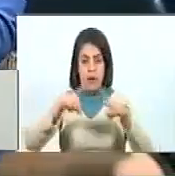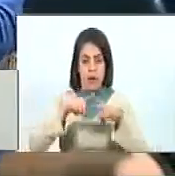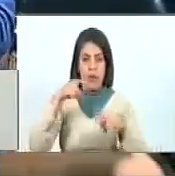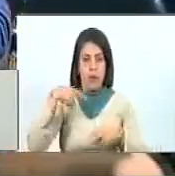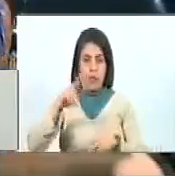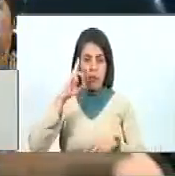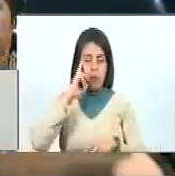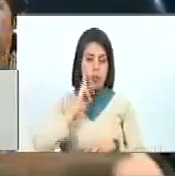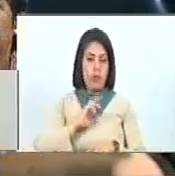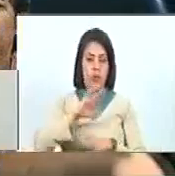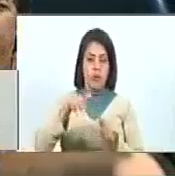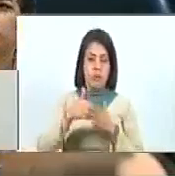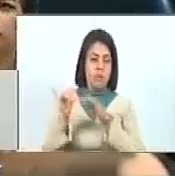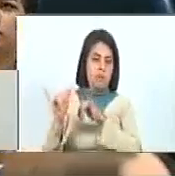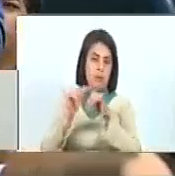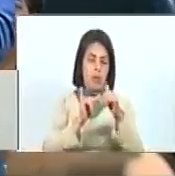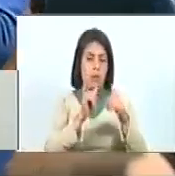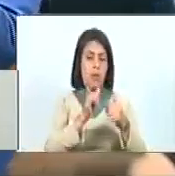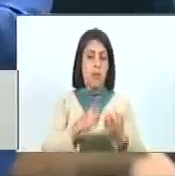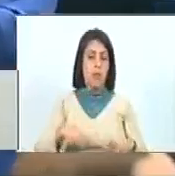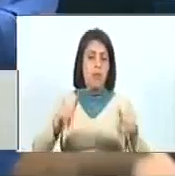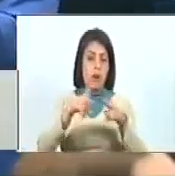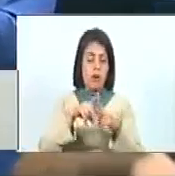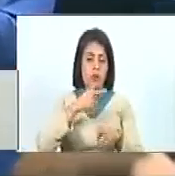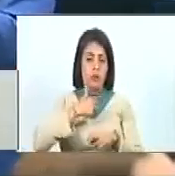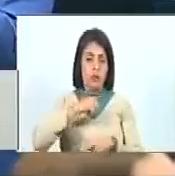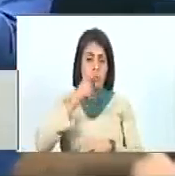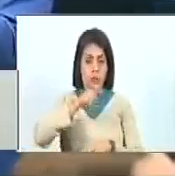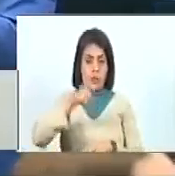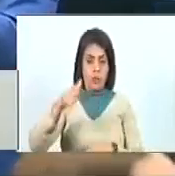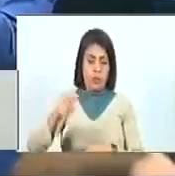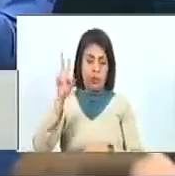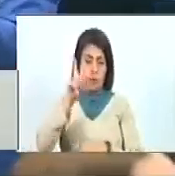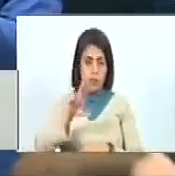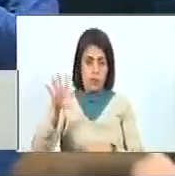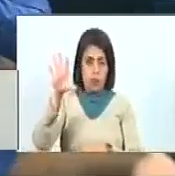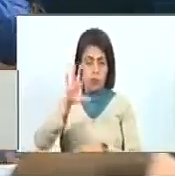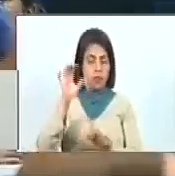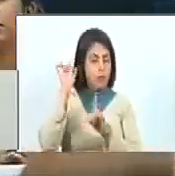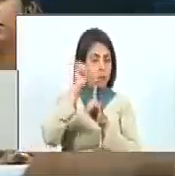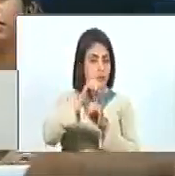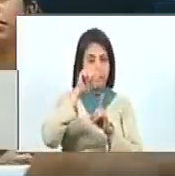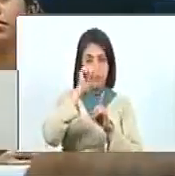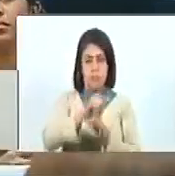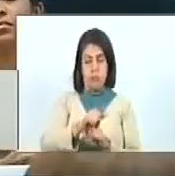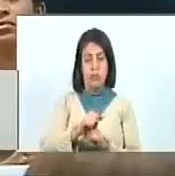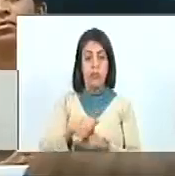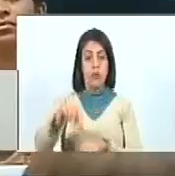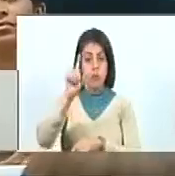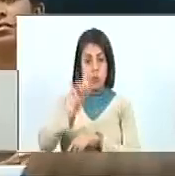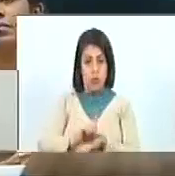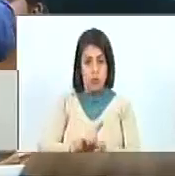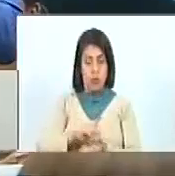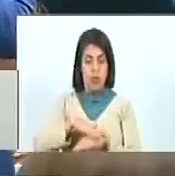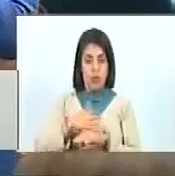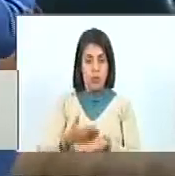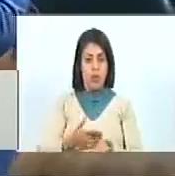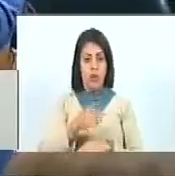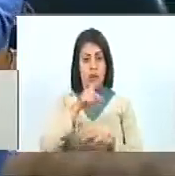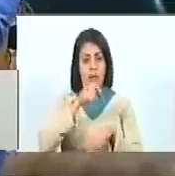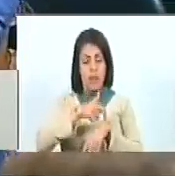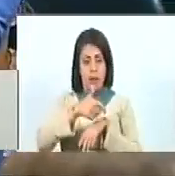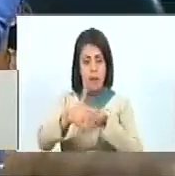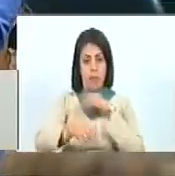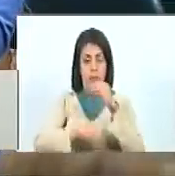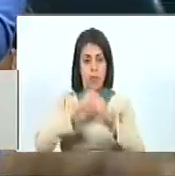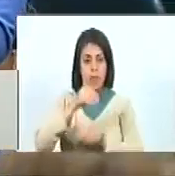Bolívar, que es el mismo valor que le hemos dado los venezolanos en esta lucha permanente, icónica, durante los tiempos